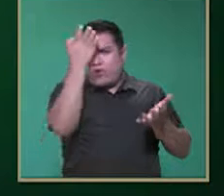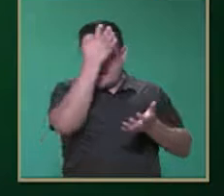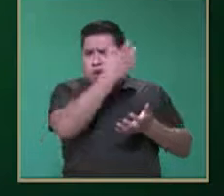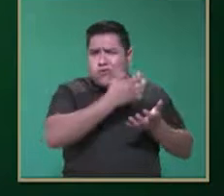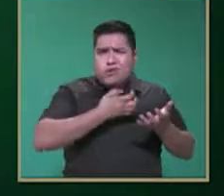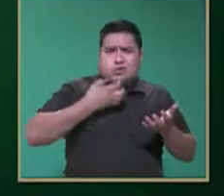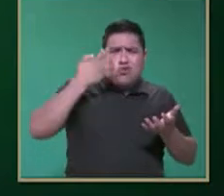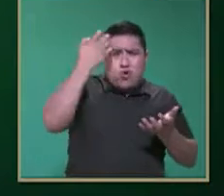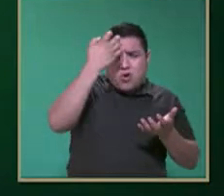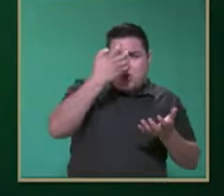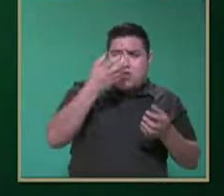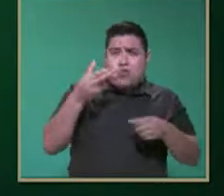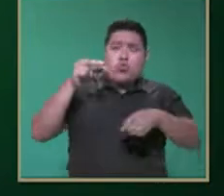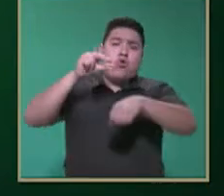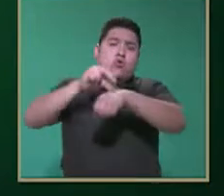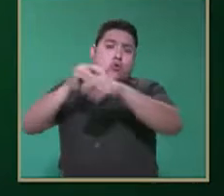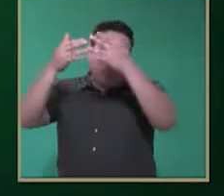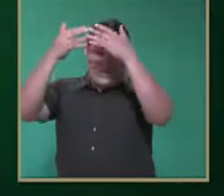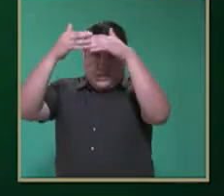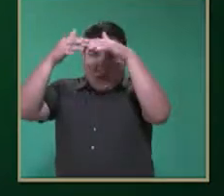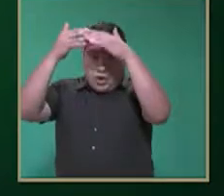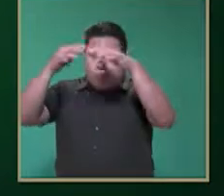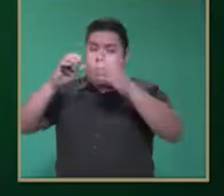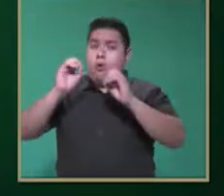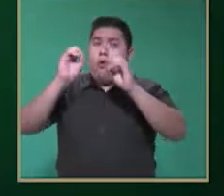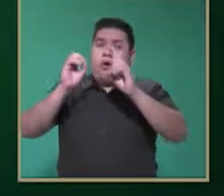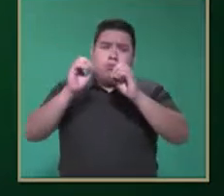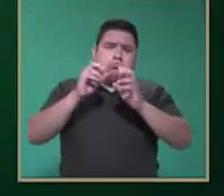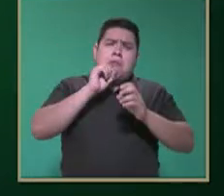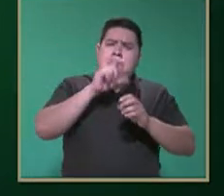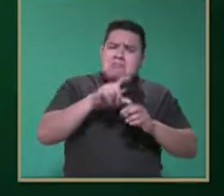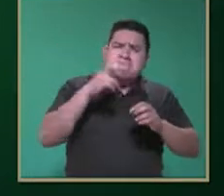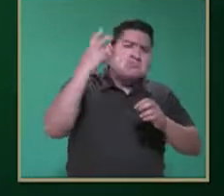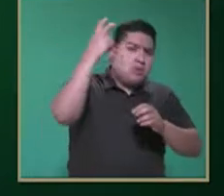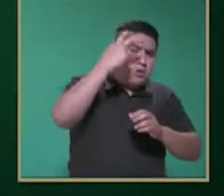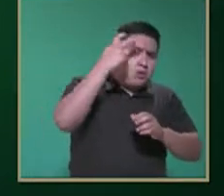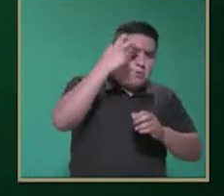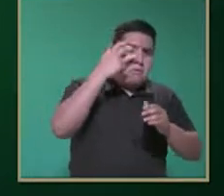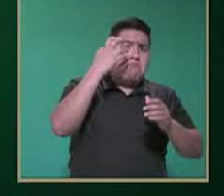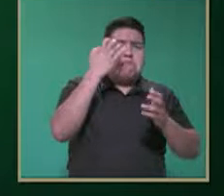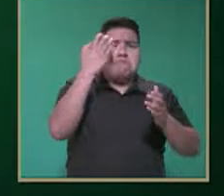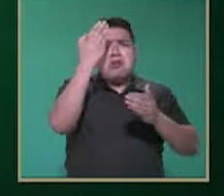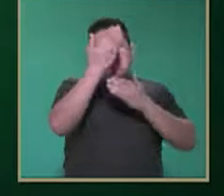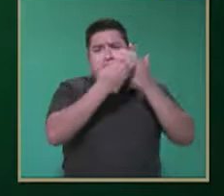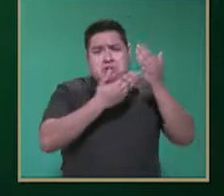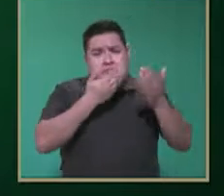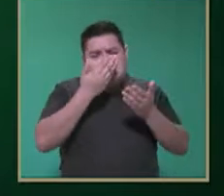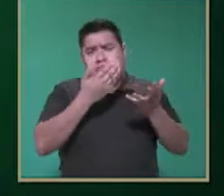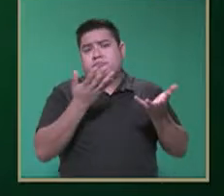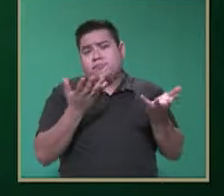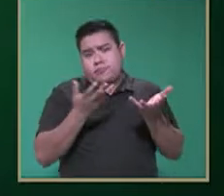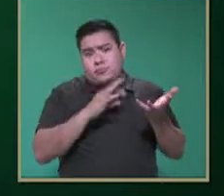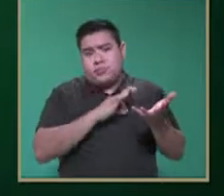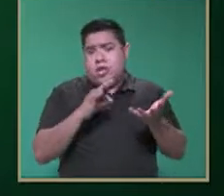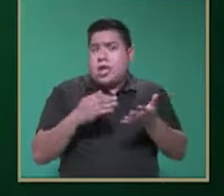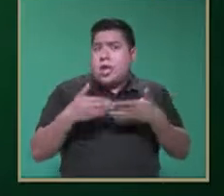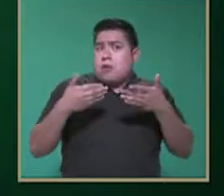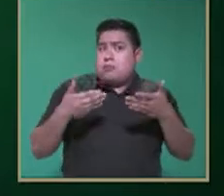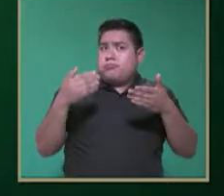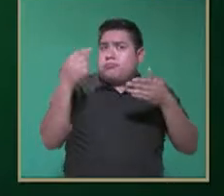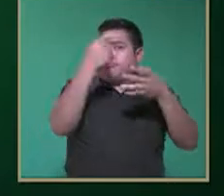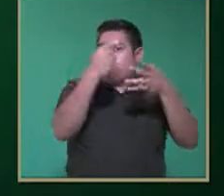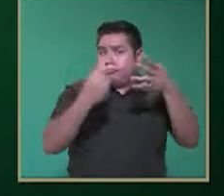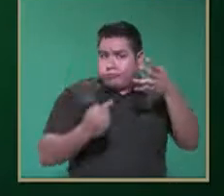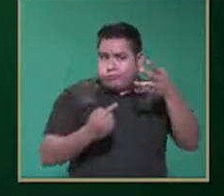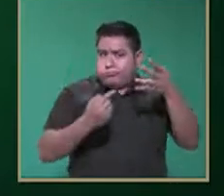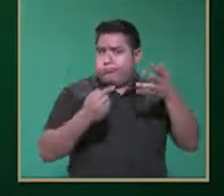un neurólogo o con un psicólogo. Tienen a continuación, les voy a mencionar varios